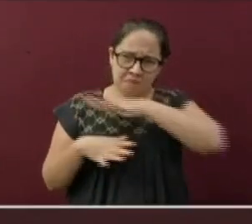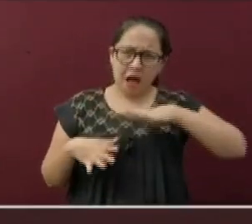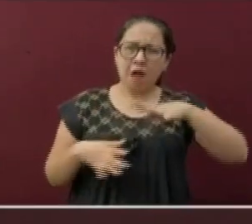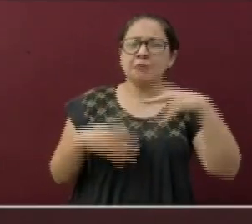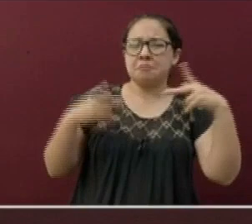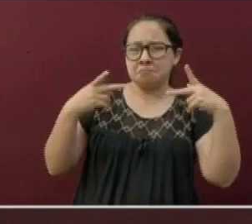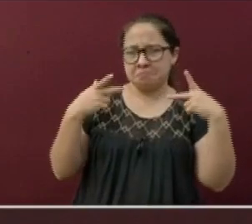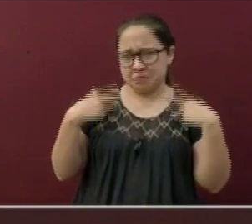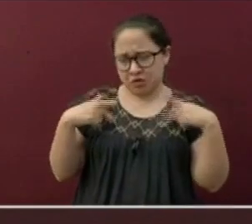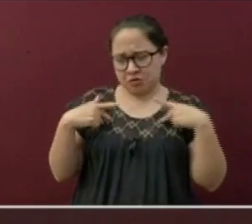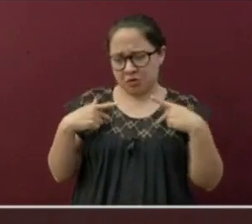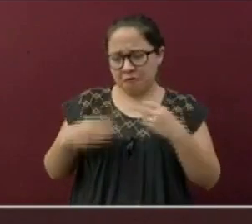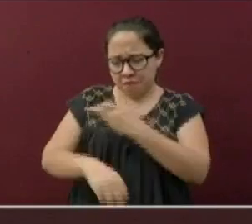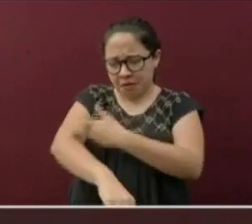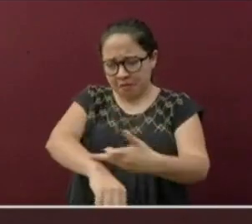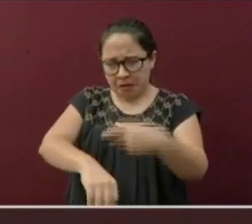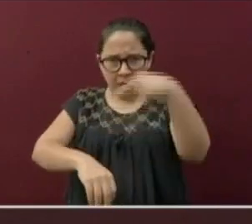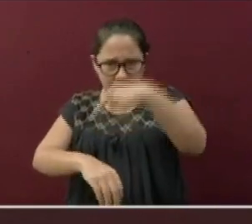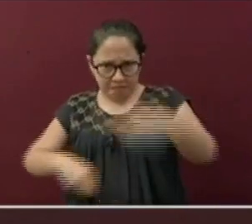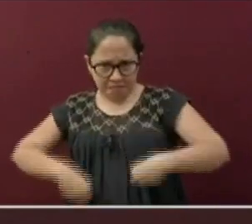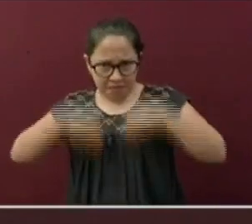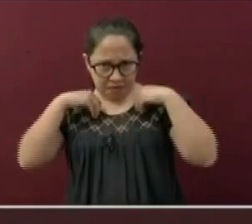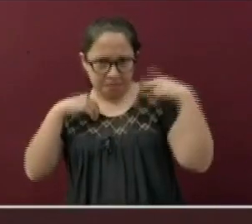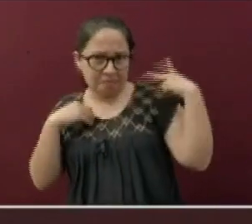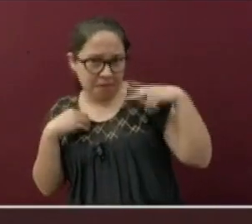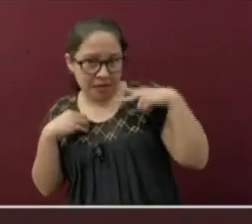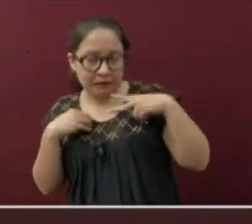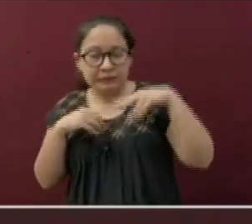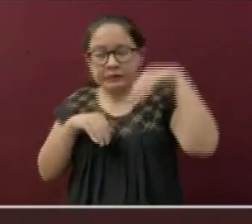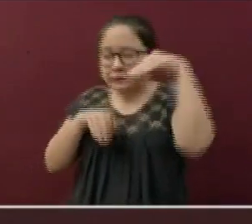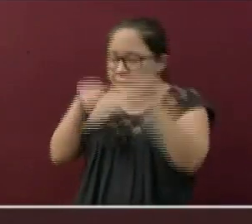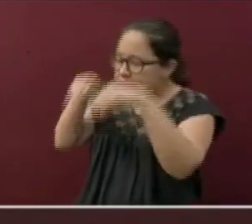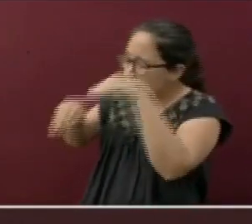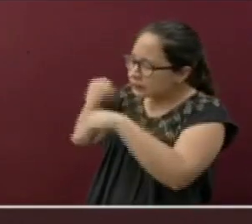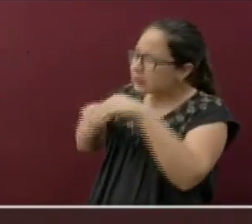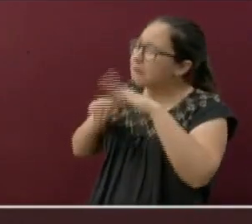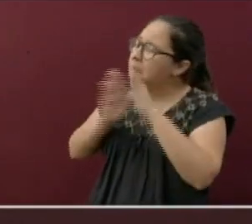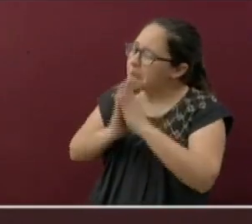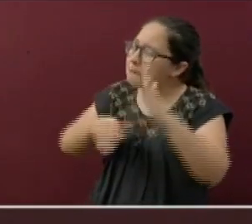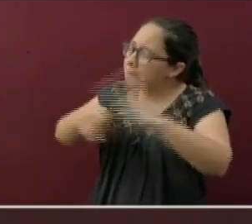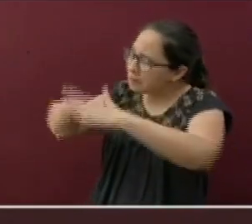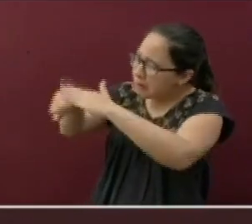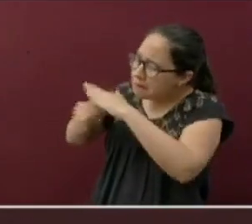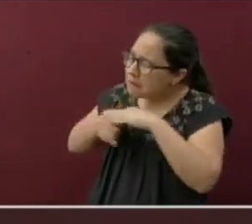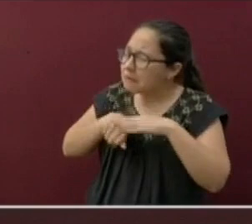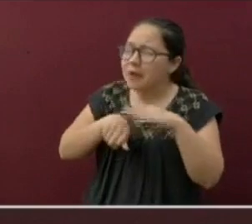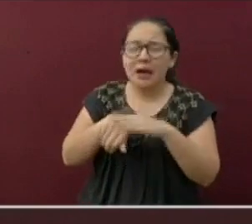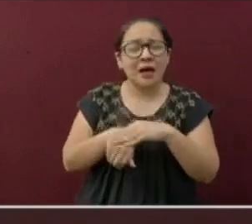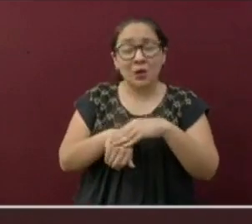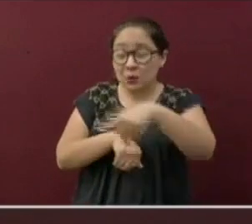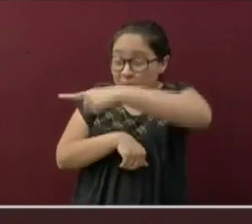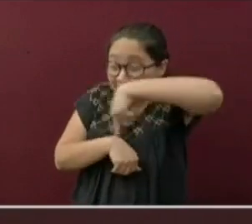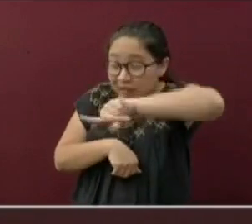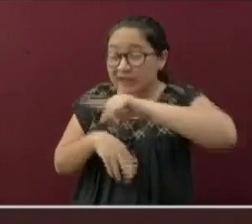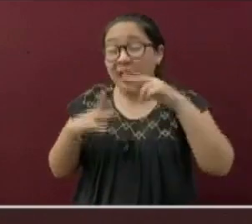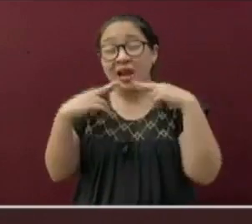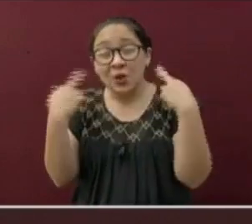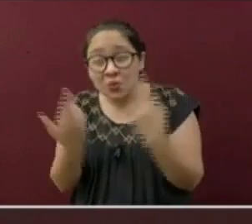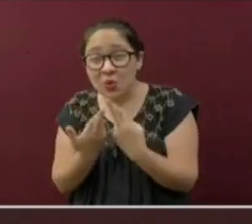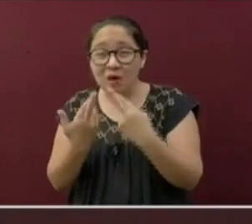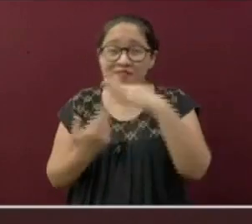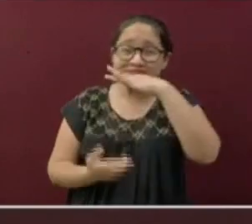veracruzana se les está solicitando, se les está convocando que no hagan celebraciones